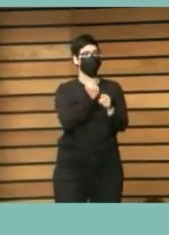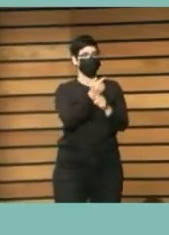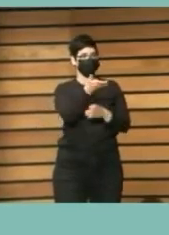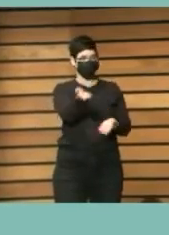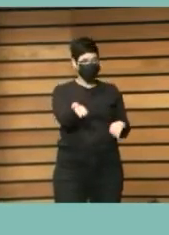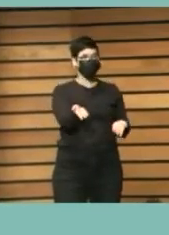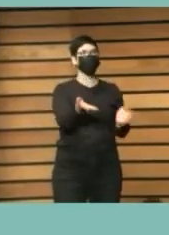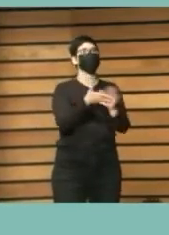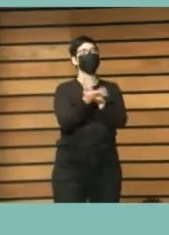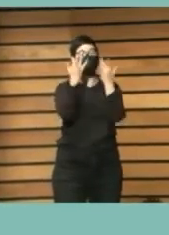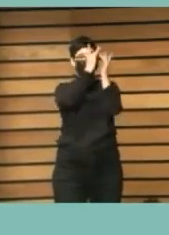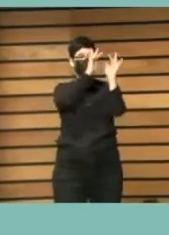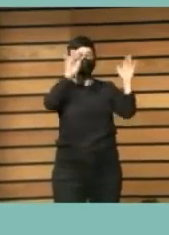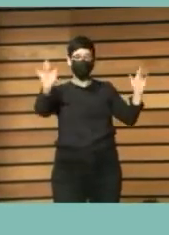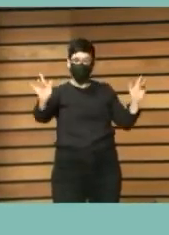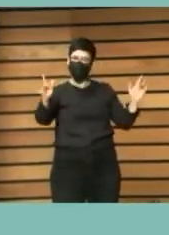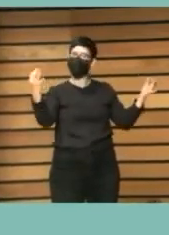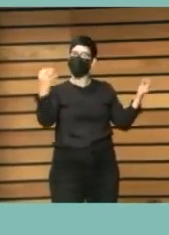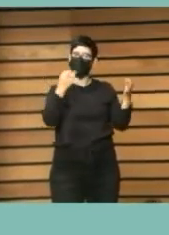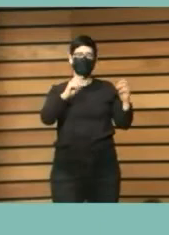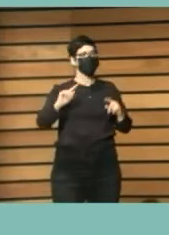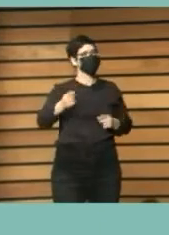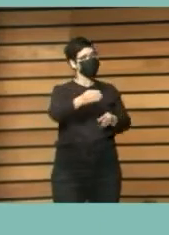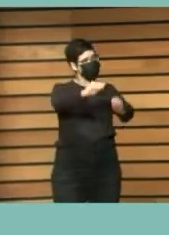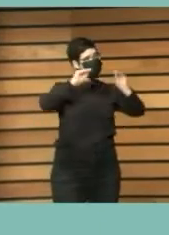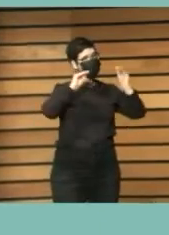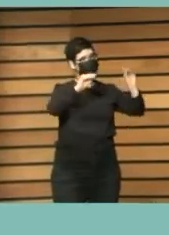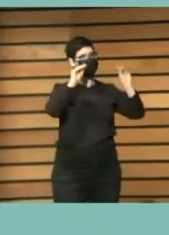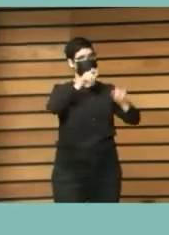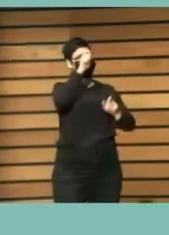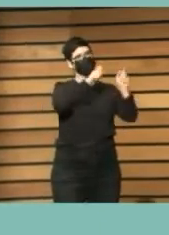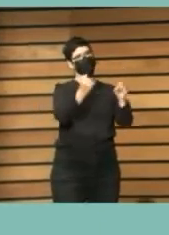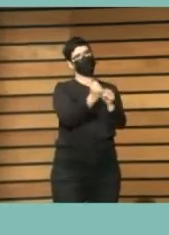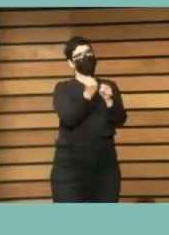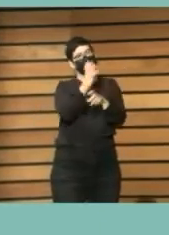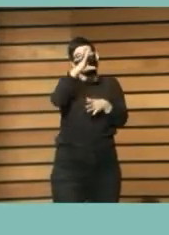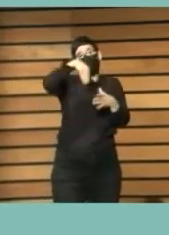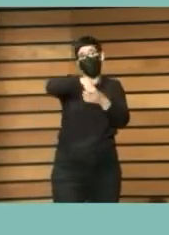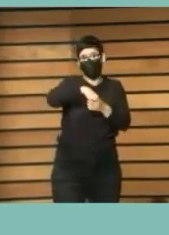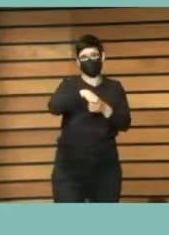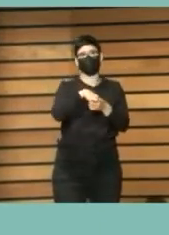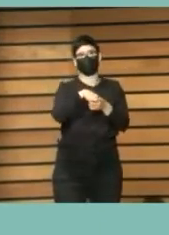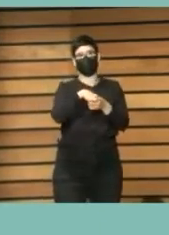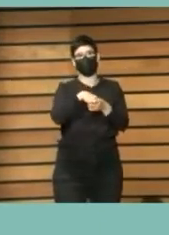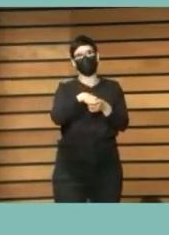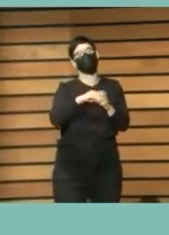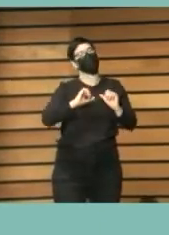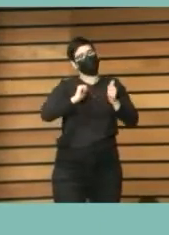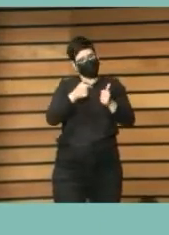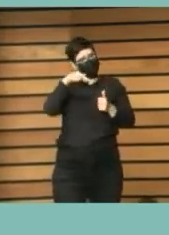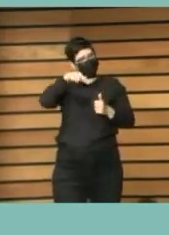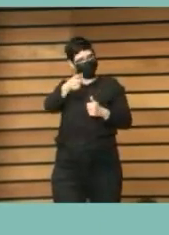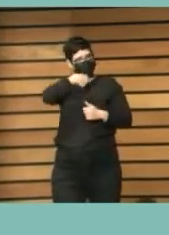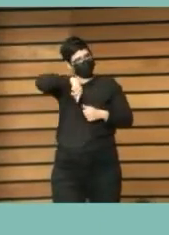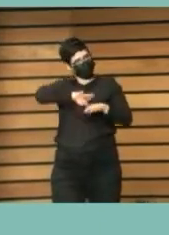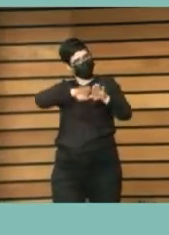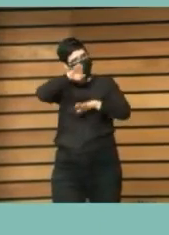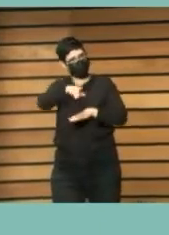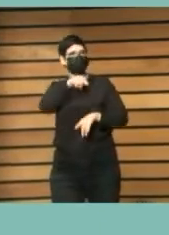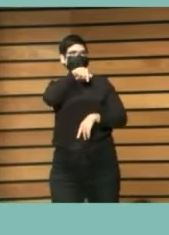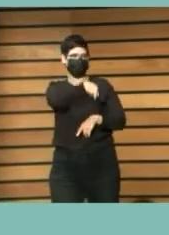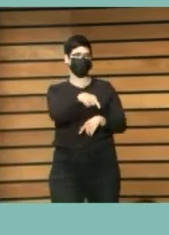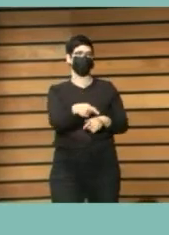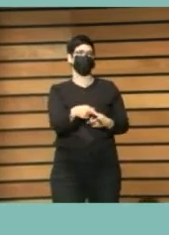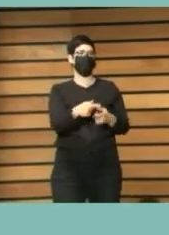pasa por la formación de todo el personal y así lo hemos hecho y muchas veces también hemos organizado alguna que otra jornada